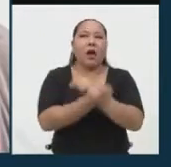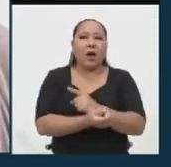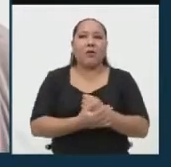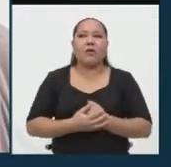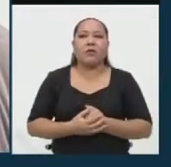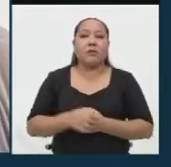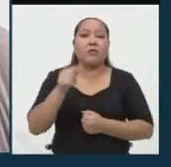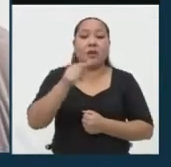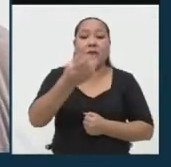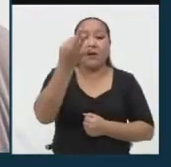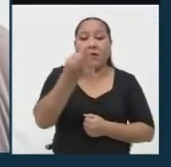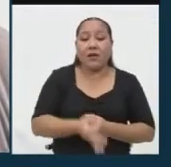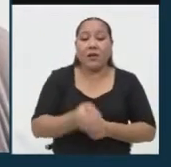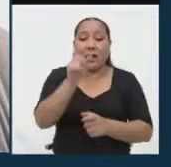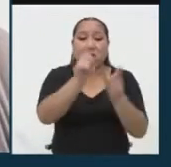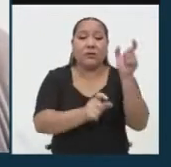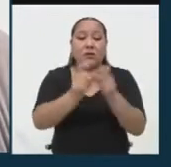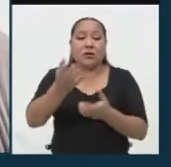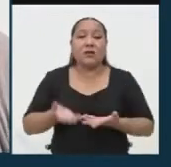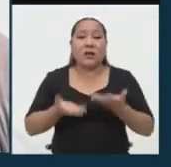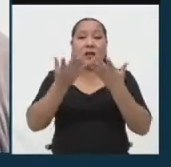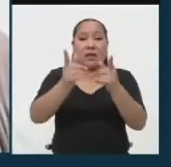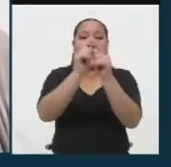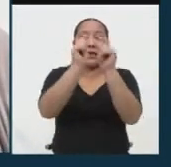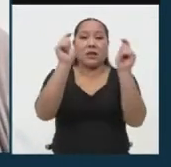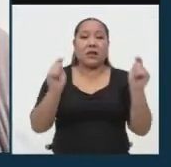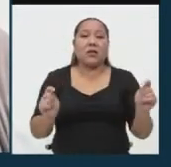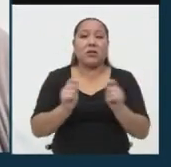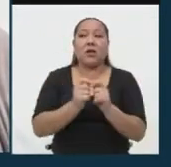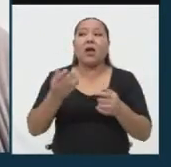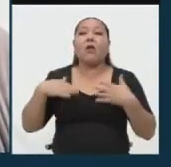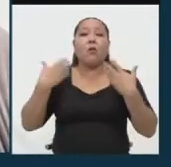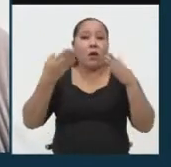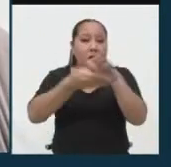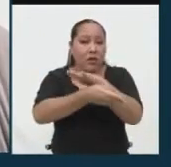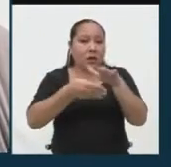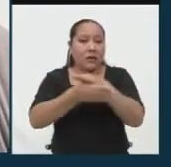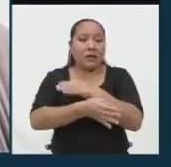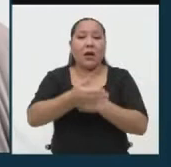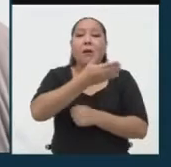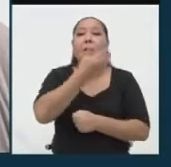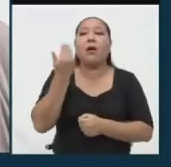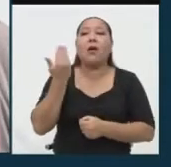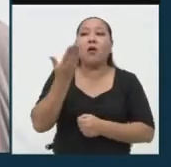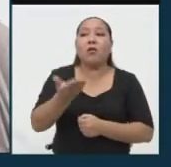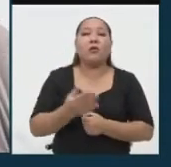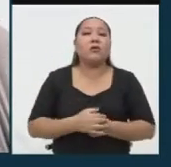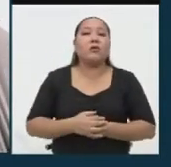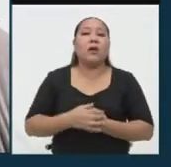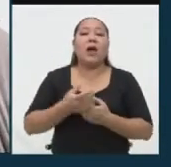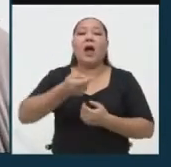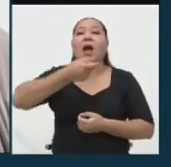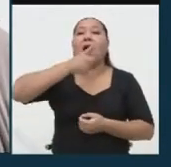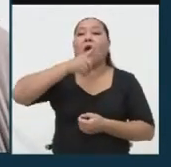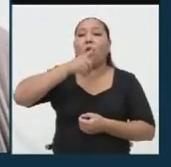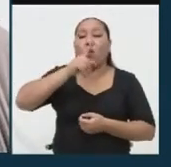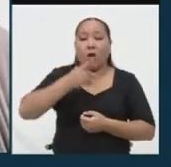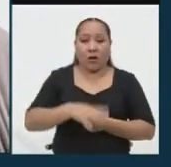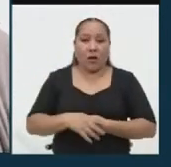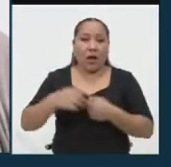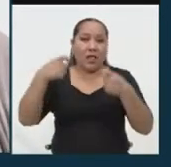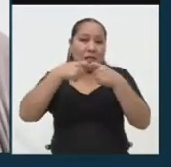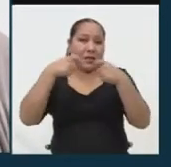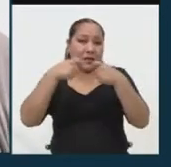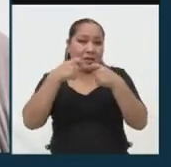los ciudadanos tengan la titularidad y así puedan acceder mejor a lo que es el agua potable, la